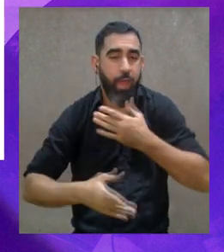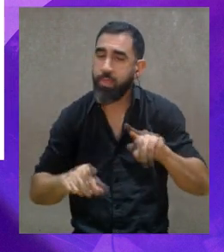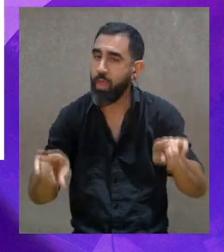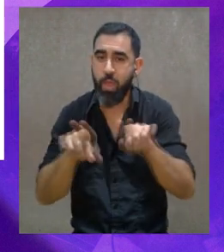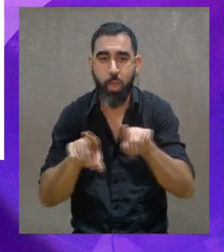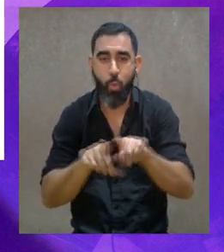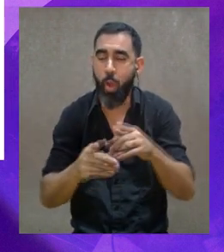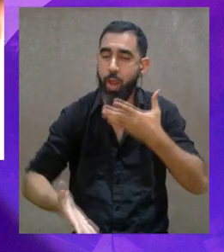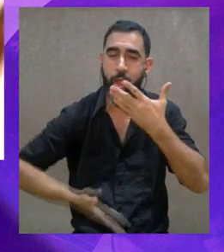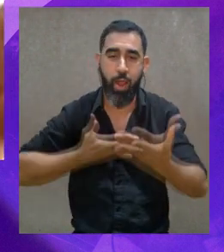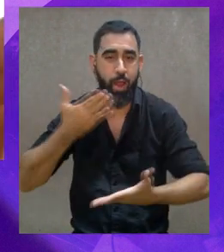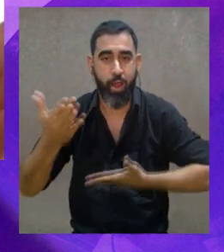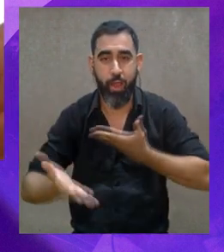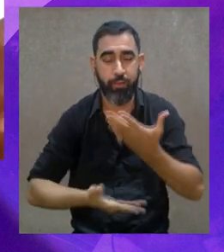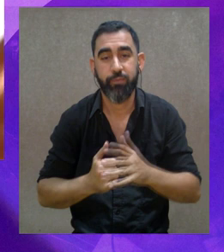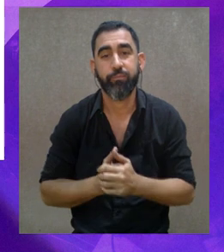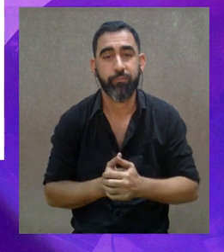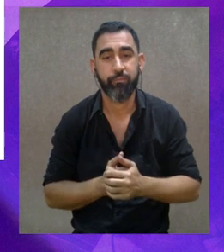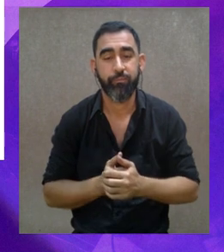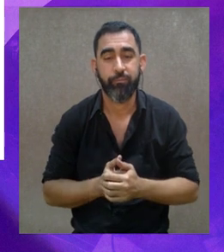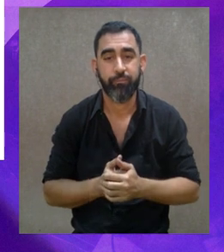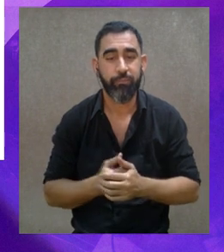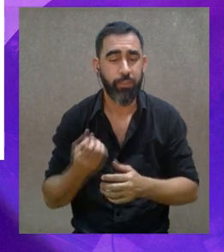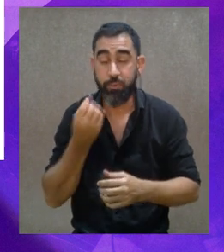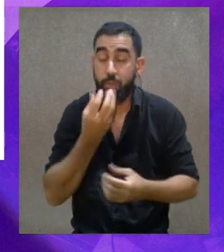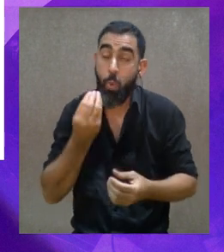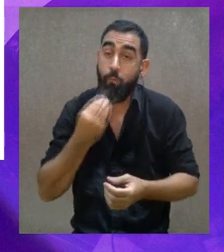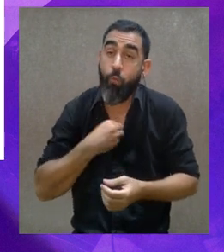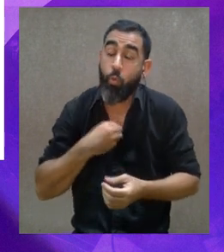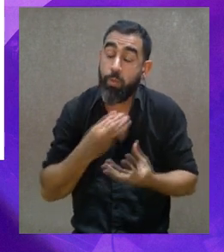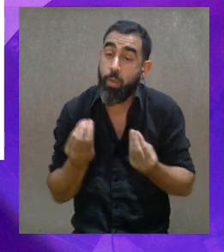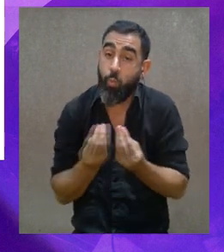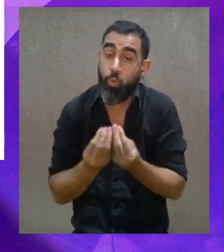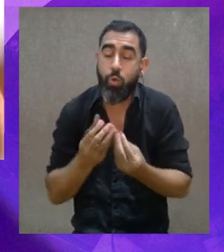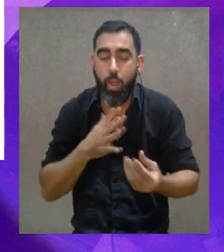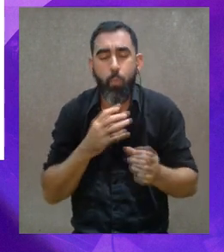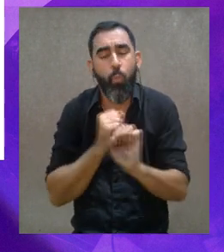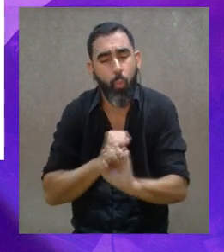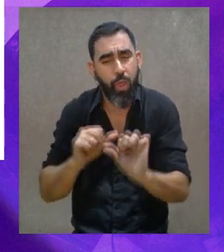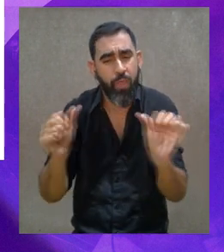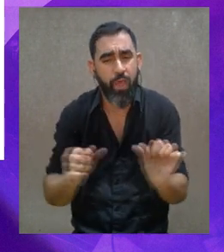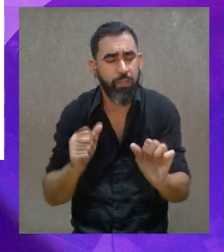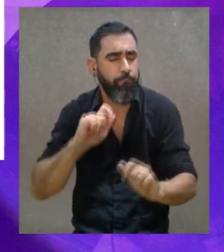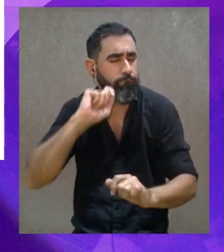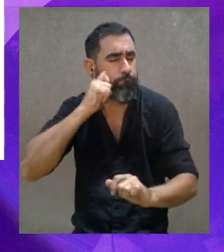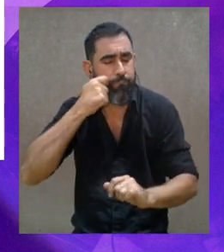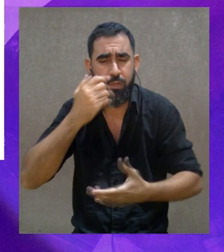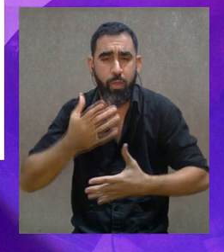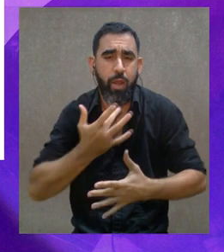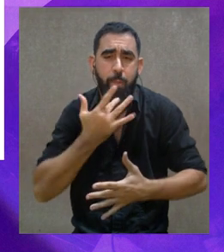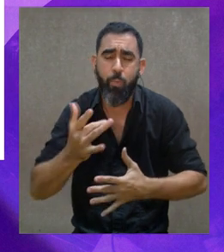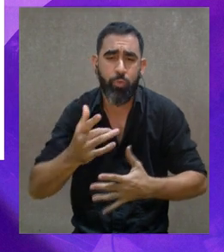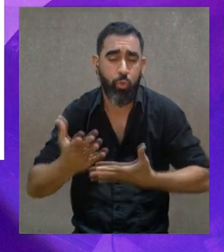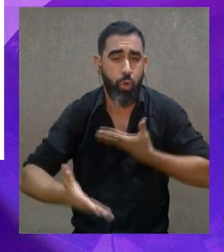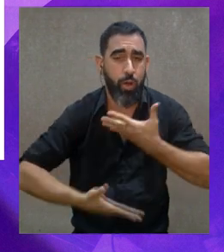frazada, lo que tengan, y a esta gente hay que salir y cantarle. Y bueno, con la mejor voluntad de todo el coro, se pudo